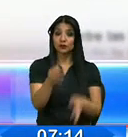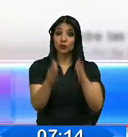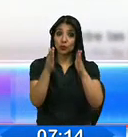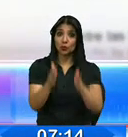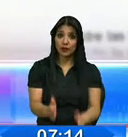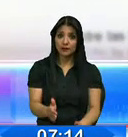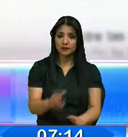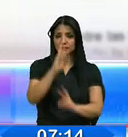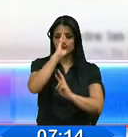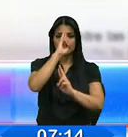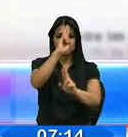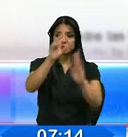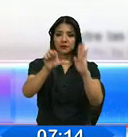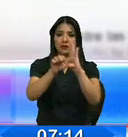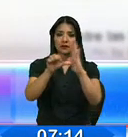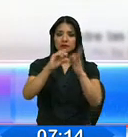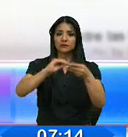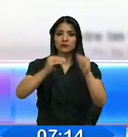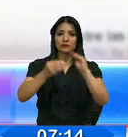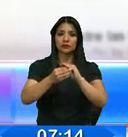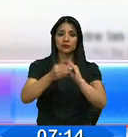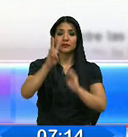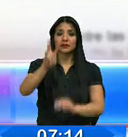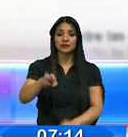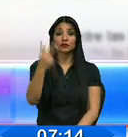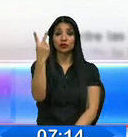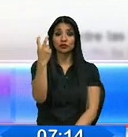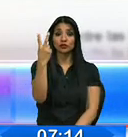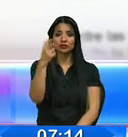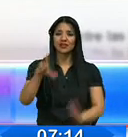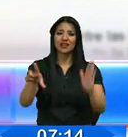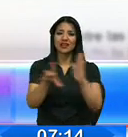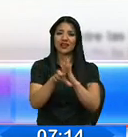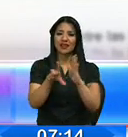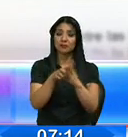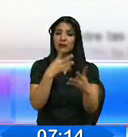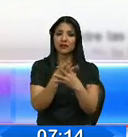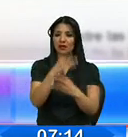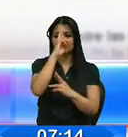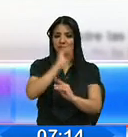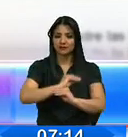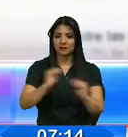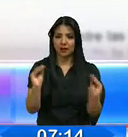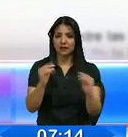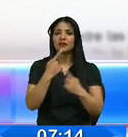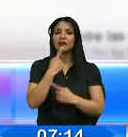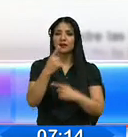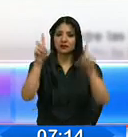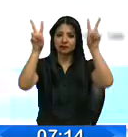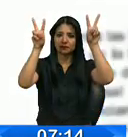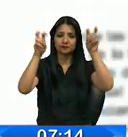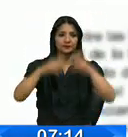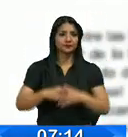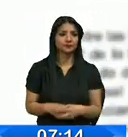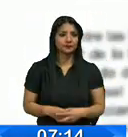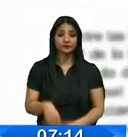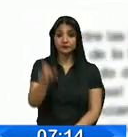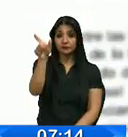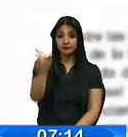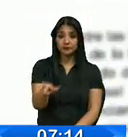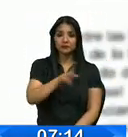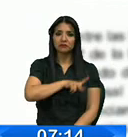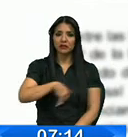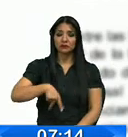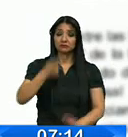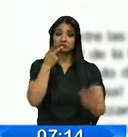violaría el artículo 612 del Código Orgánico Integral Penal, que menciona, el acusador particular